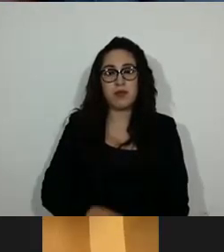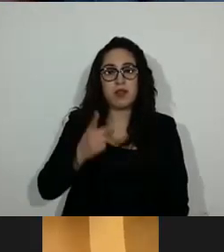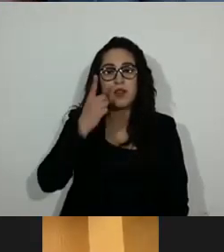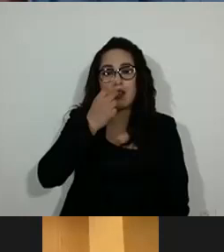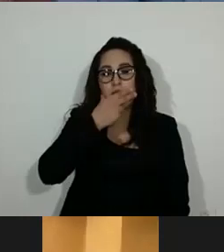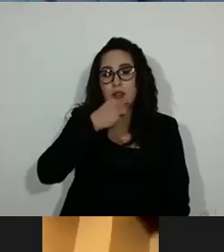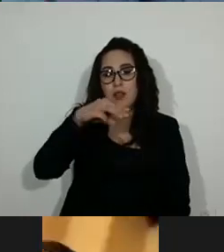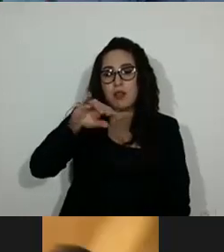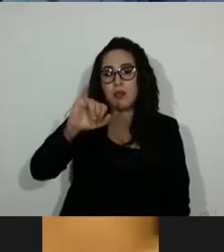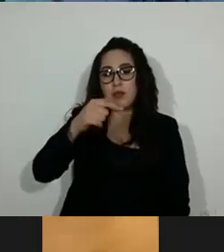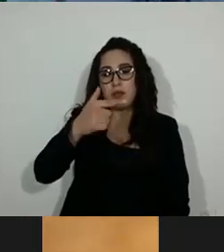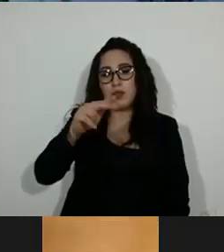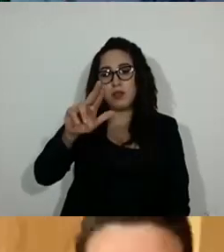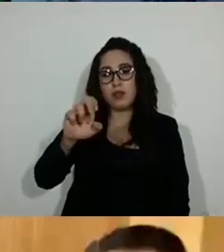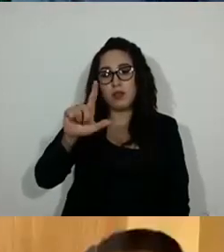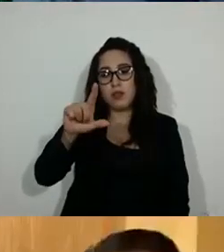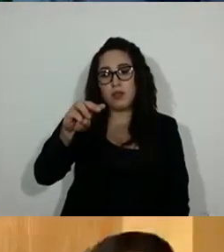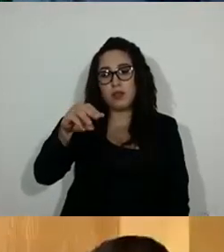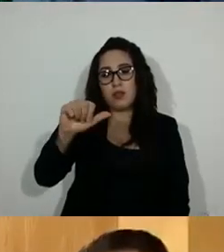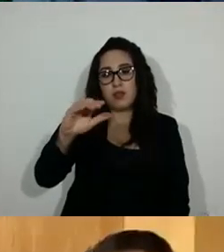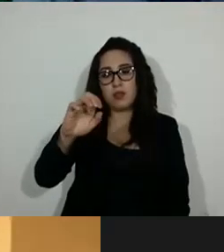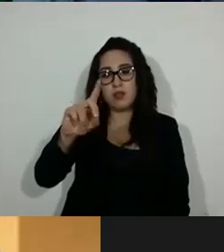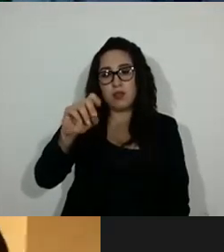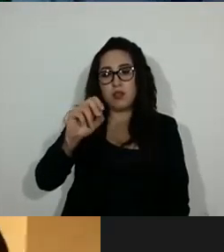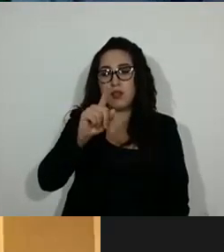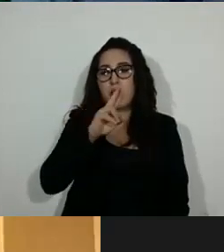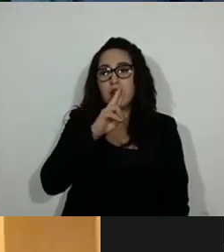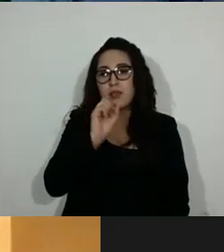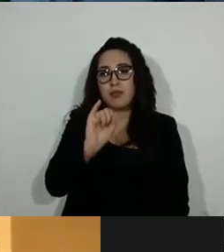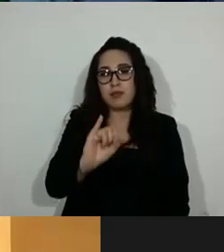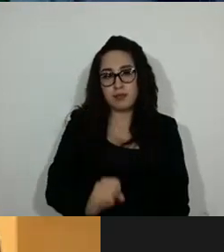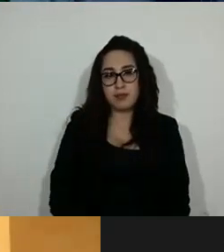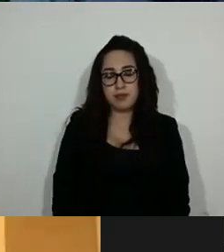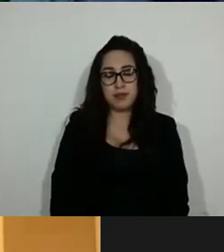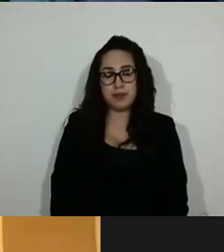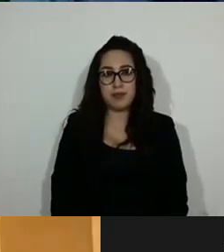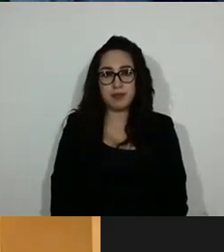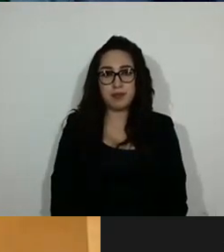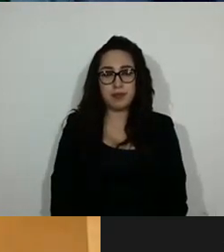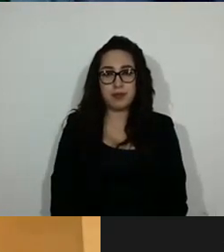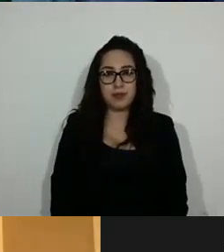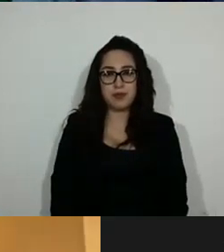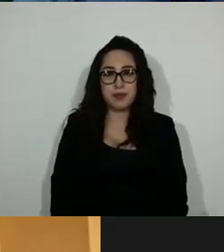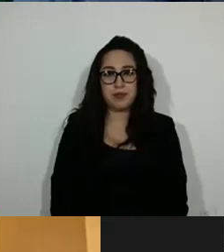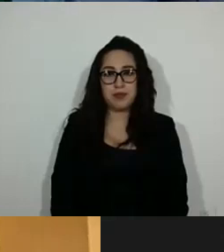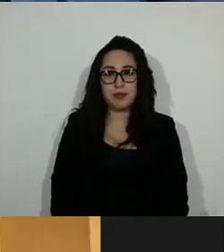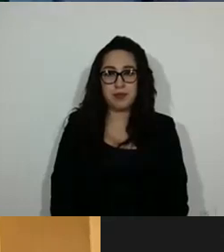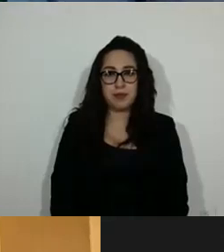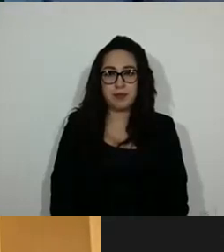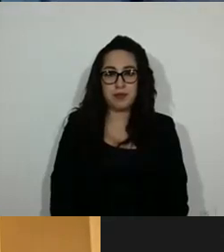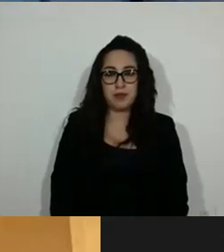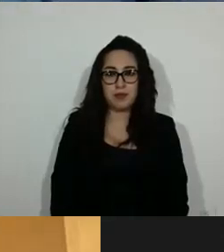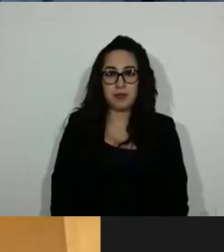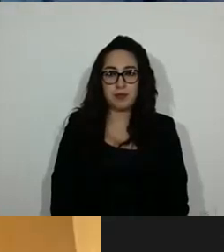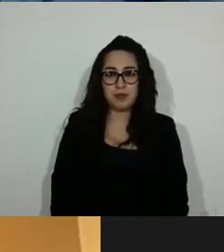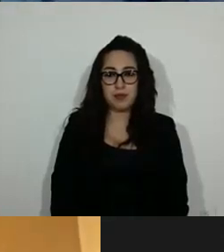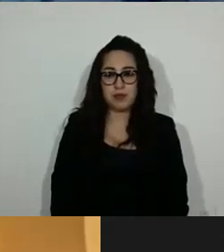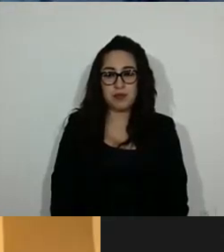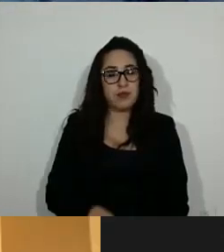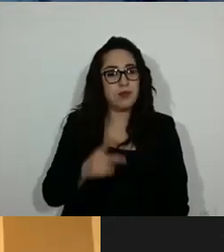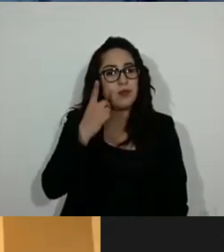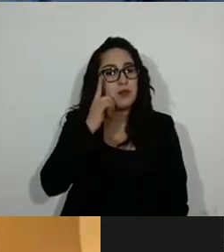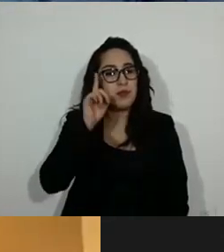Macedo Espartín. Guillermo Macedo, favor. Gracias, diputado. Diputada